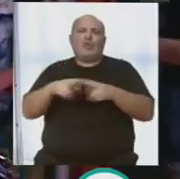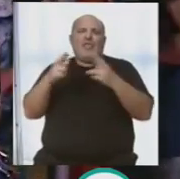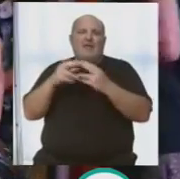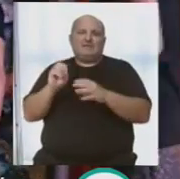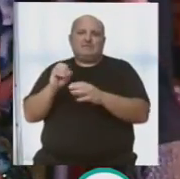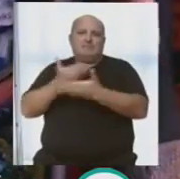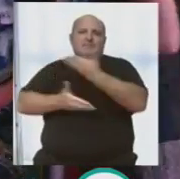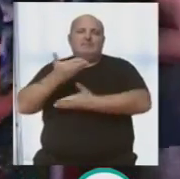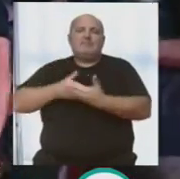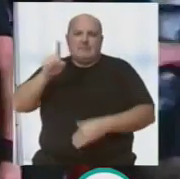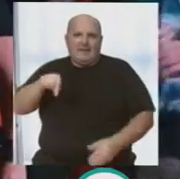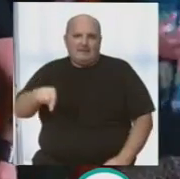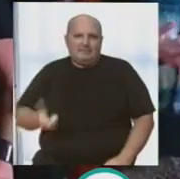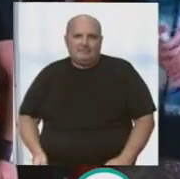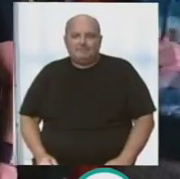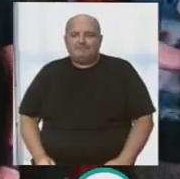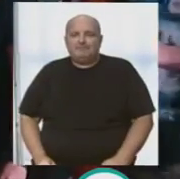también colabora la cofradía.